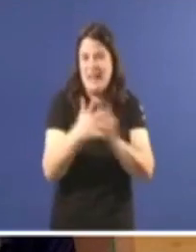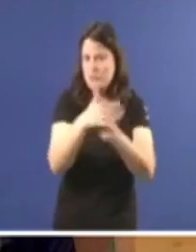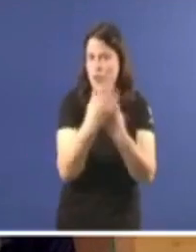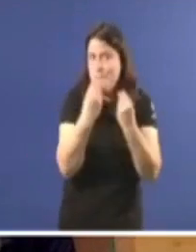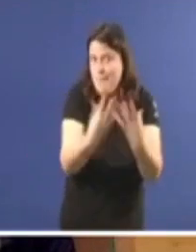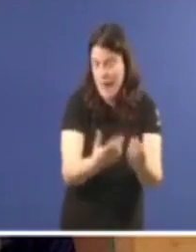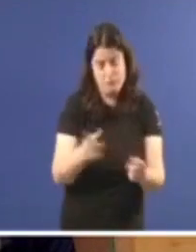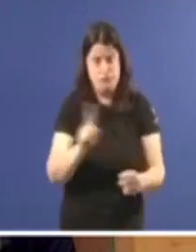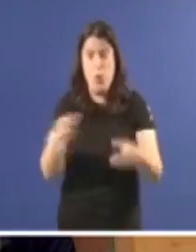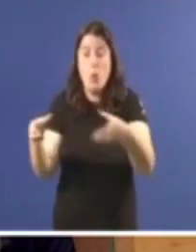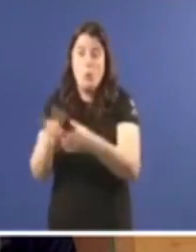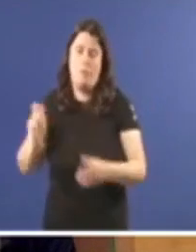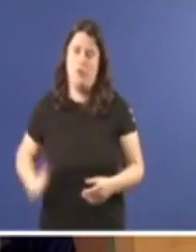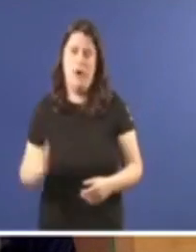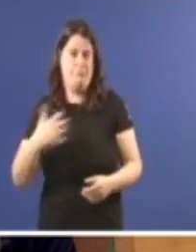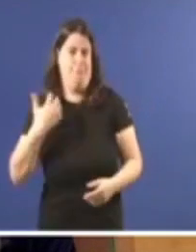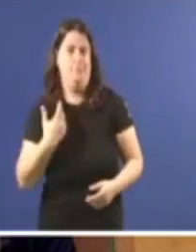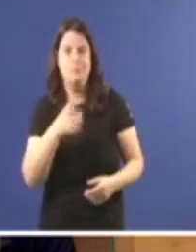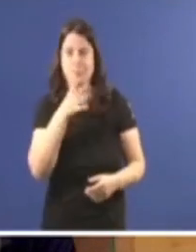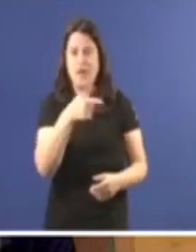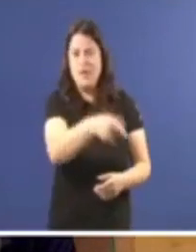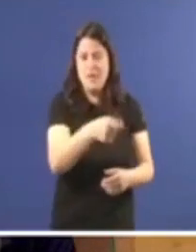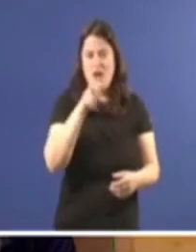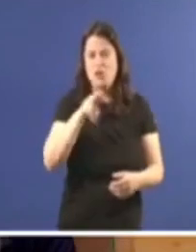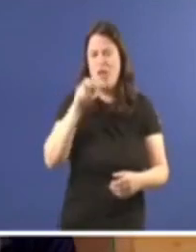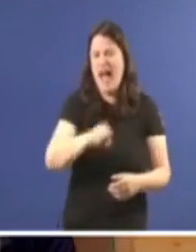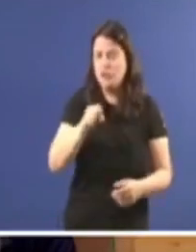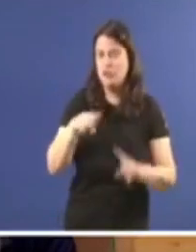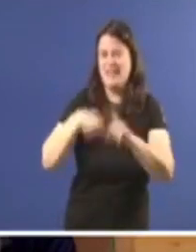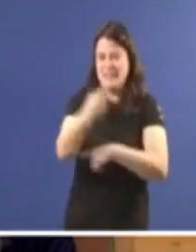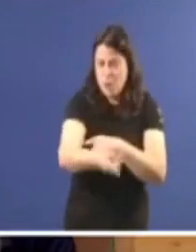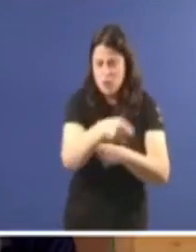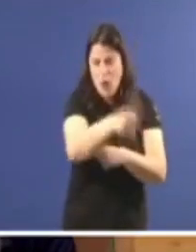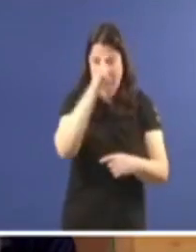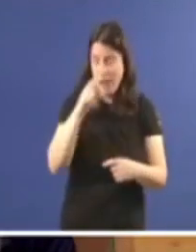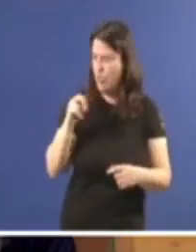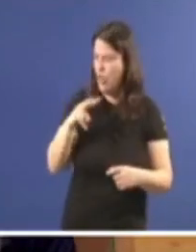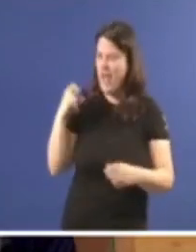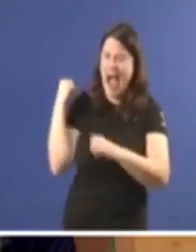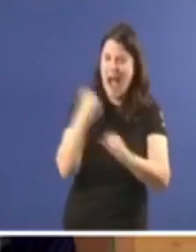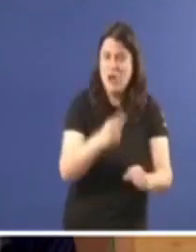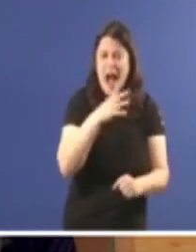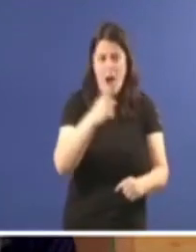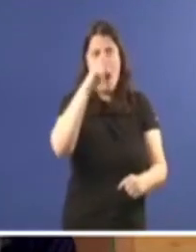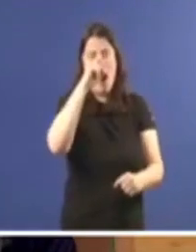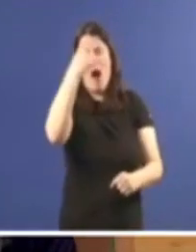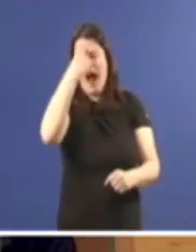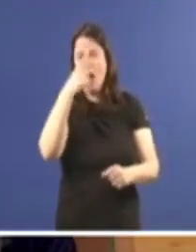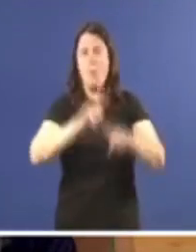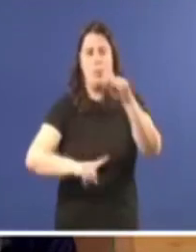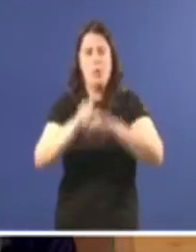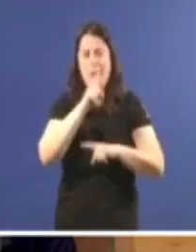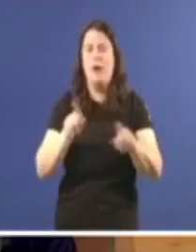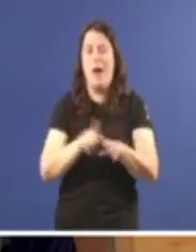que doce anos despois, veña voste de acordarse de que fan falta médicos e médicas neste país. Doce anos gobernandos e acorda, e agora, que temos un problema